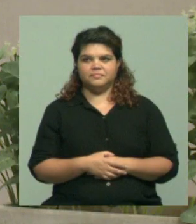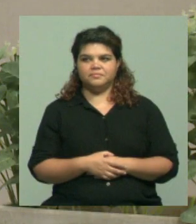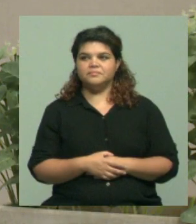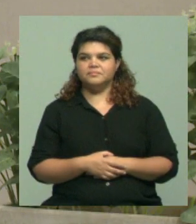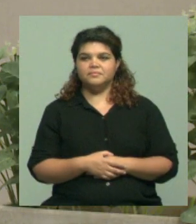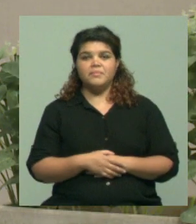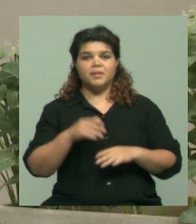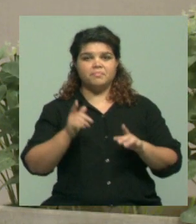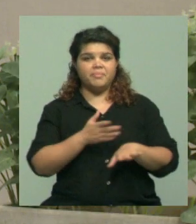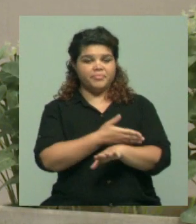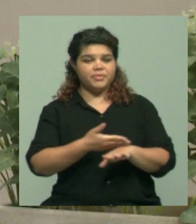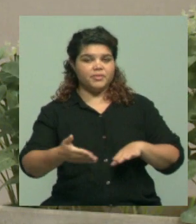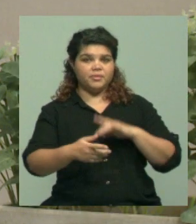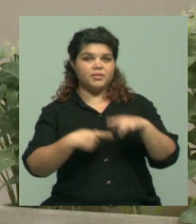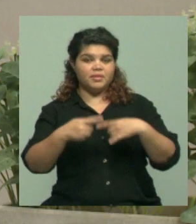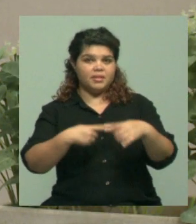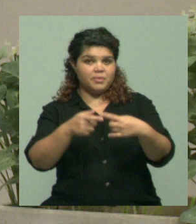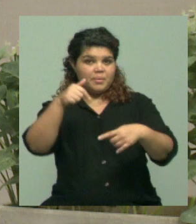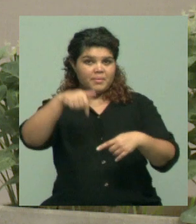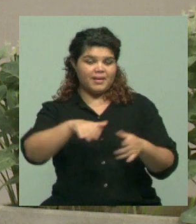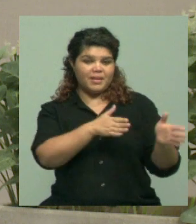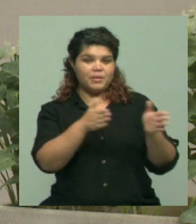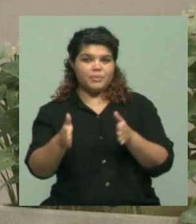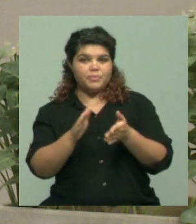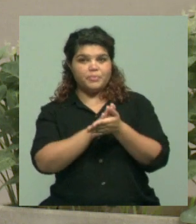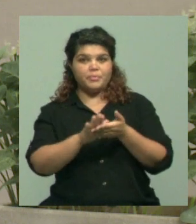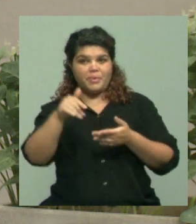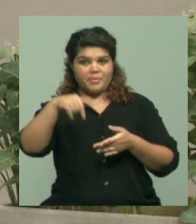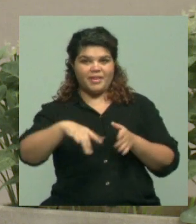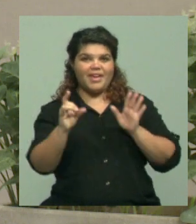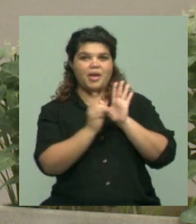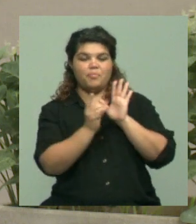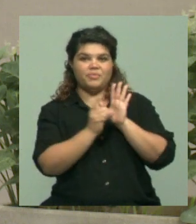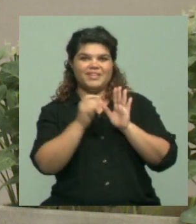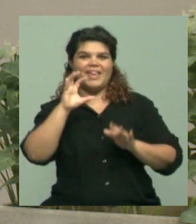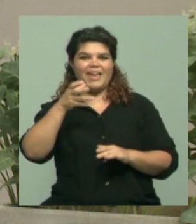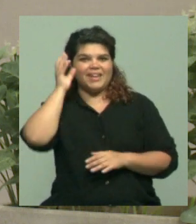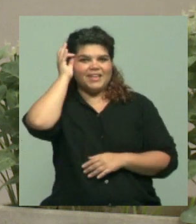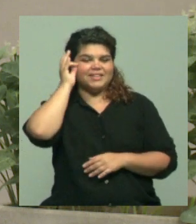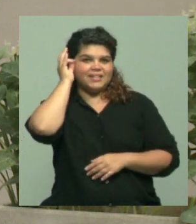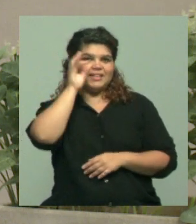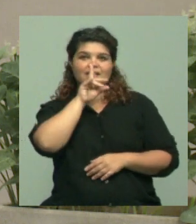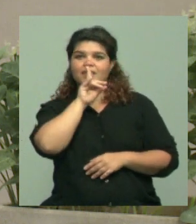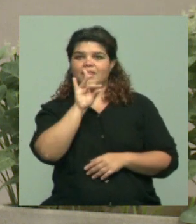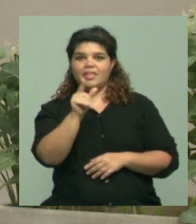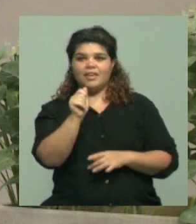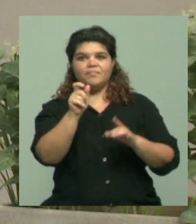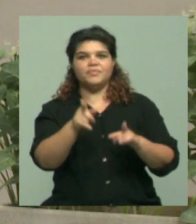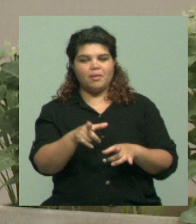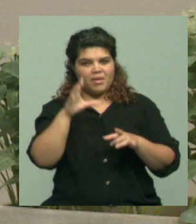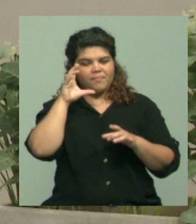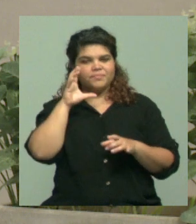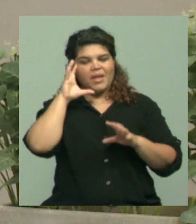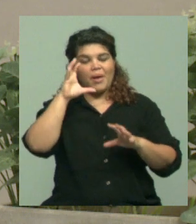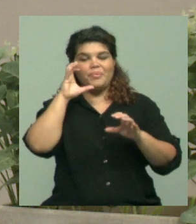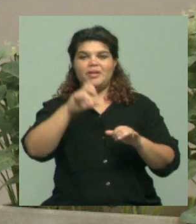Bueno, estamos de regreso aquí en un nuevo bloque de apuntes en el 30 de la TDA. Recuerden, estamos en redes, en Twitter, en